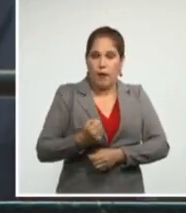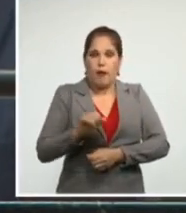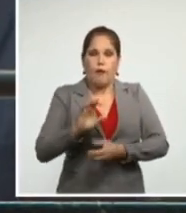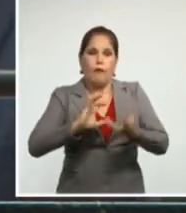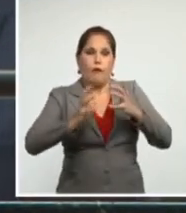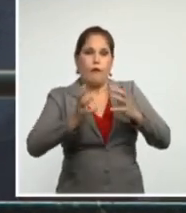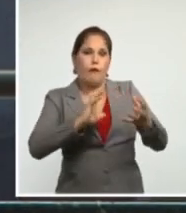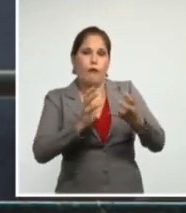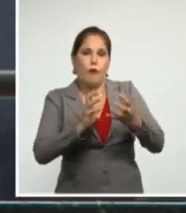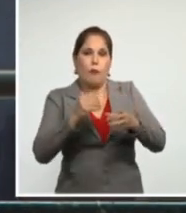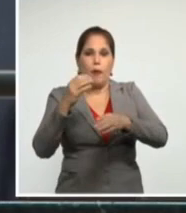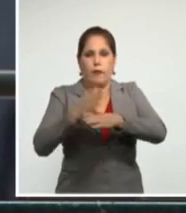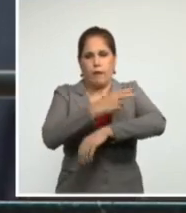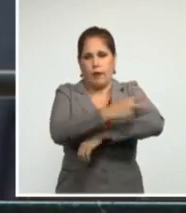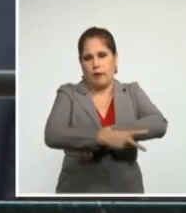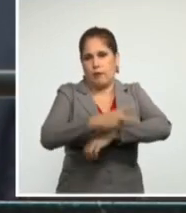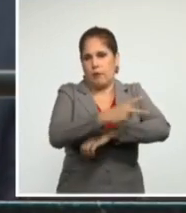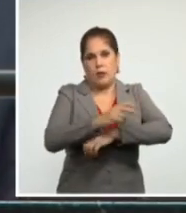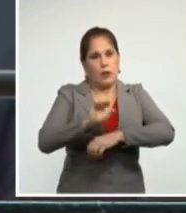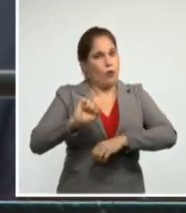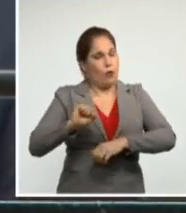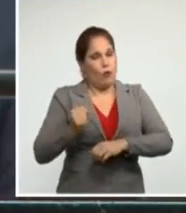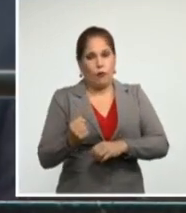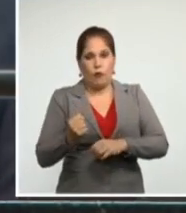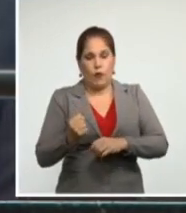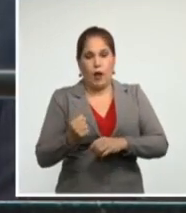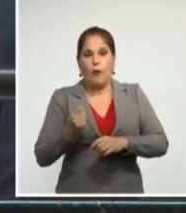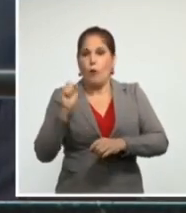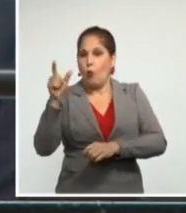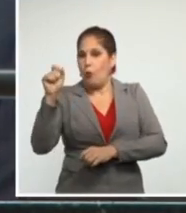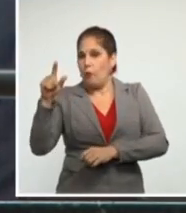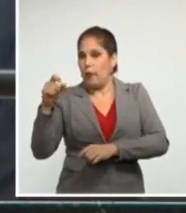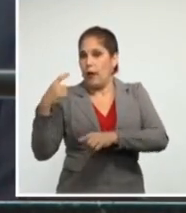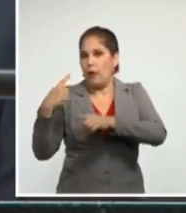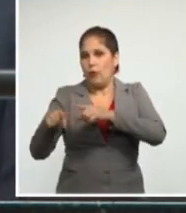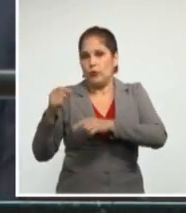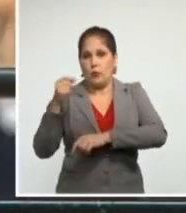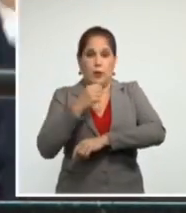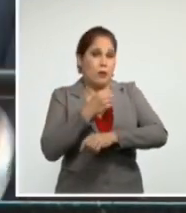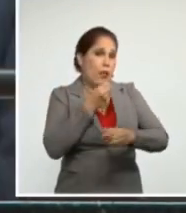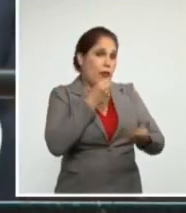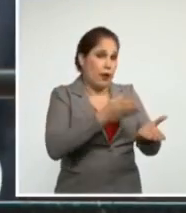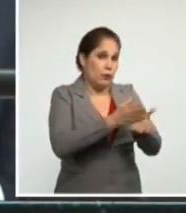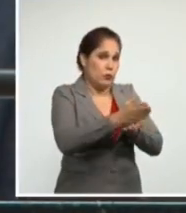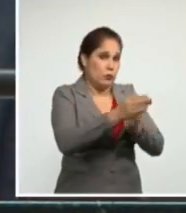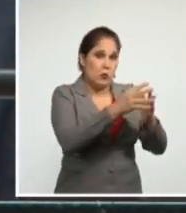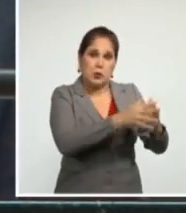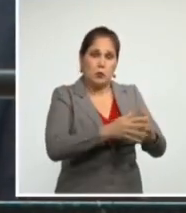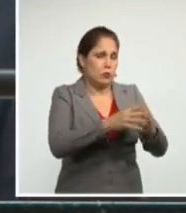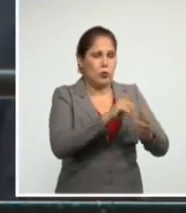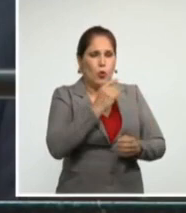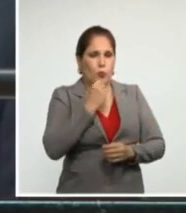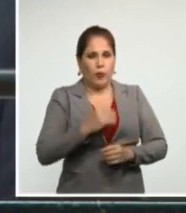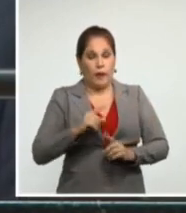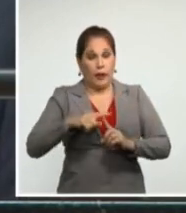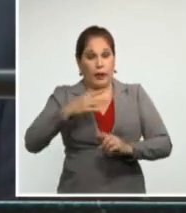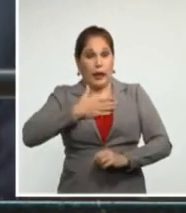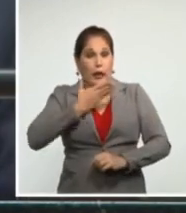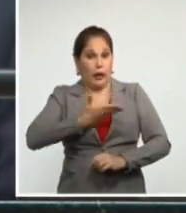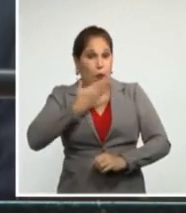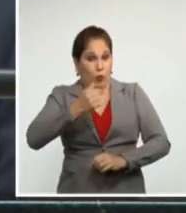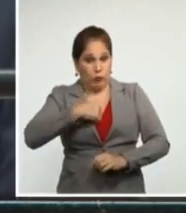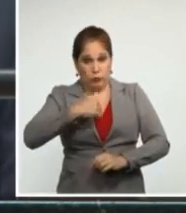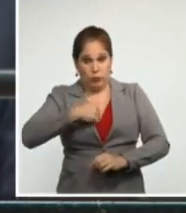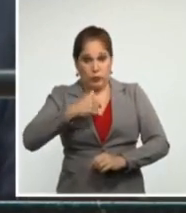extraterritorial en terceros mercados. doy testimonio del